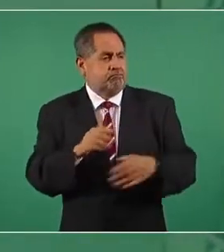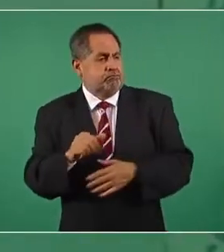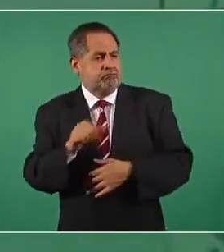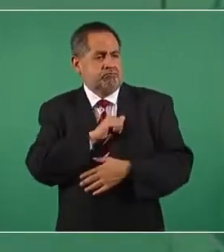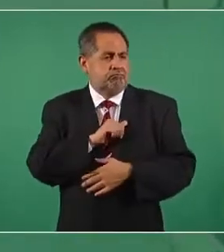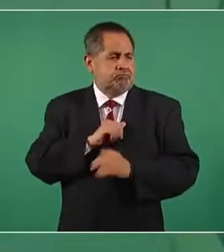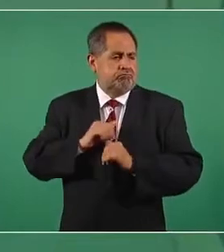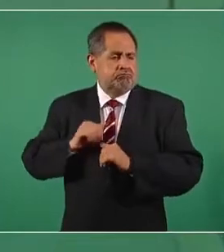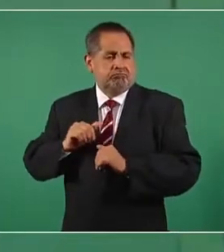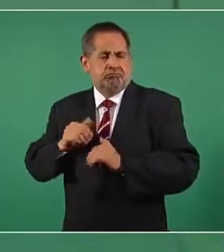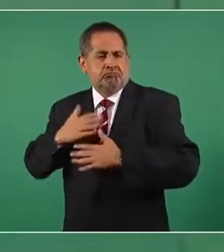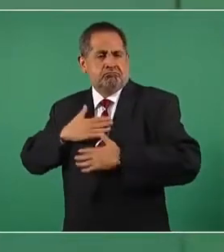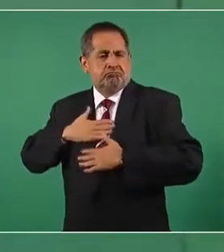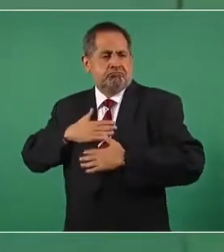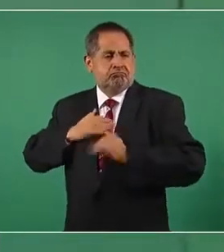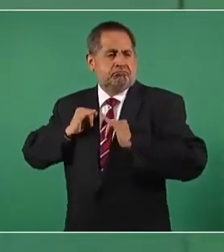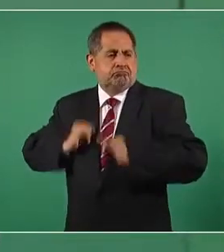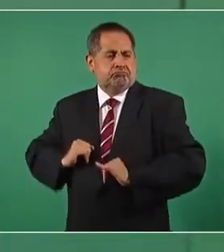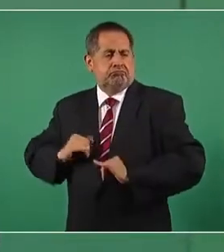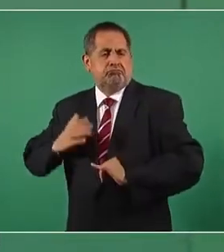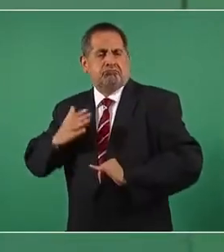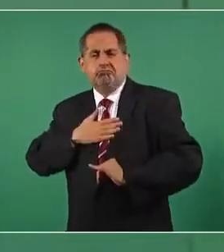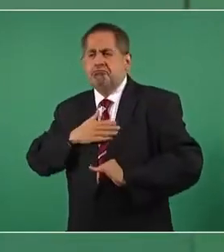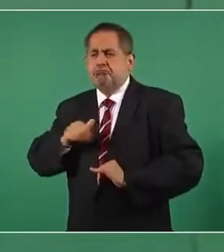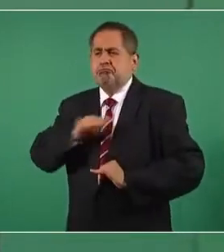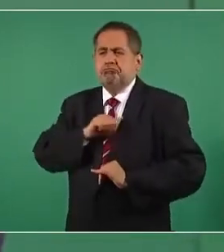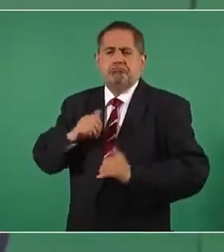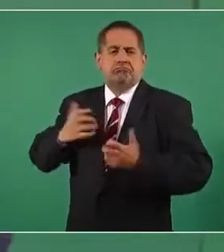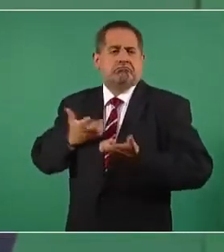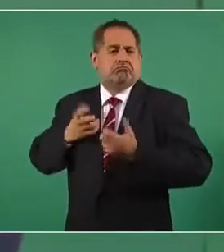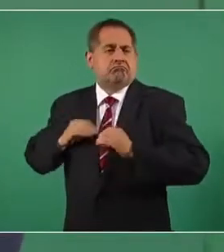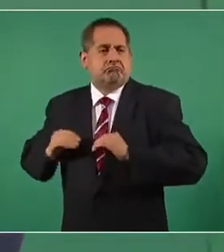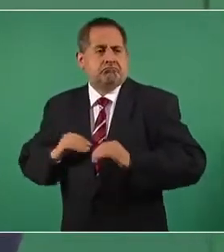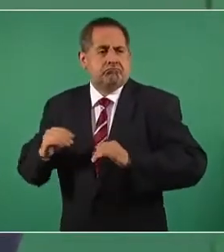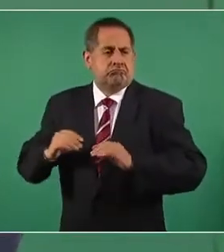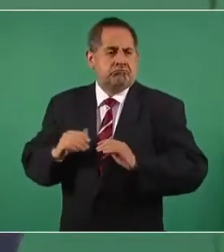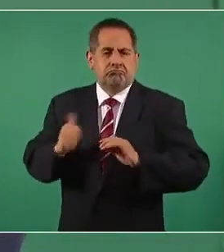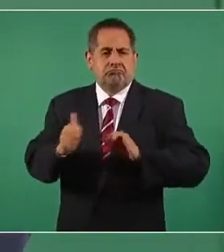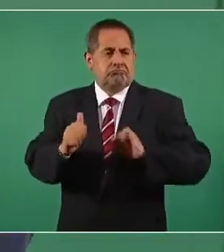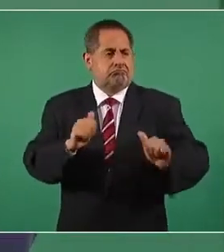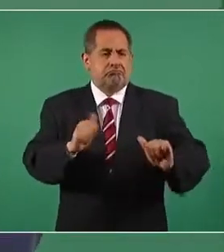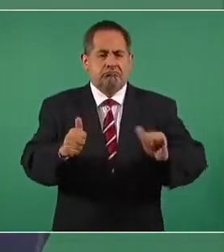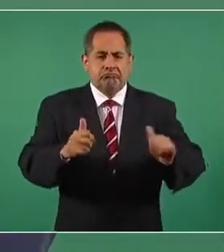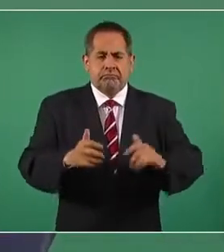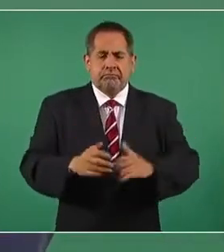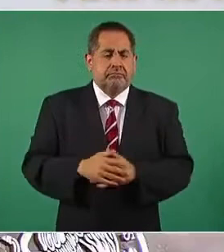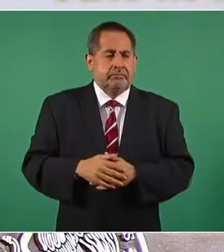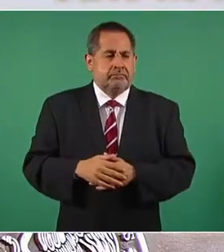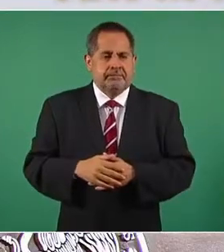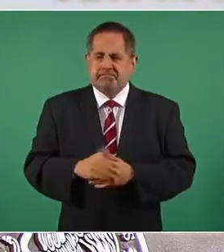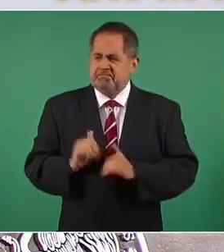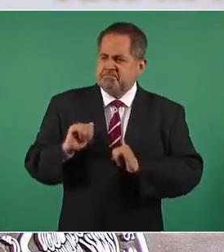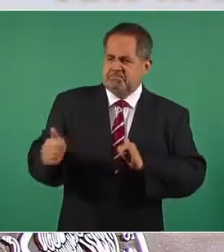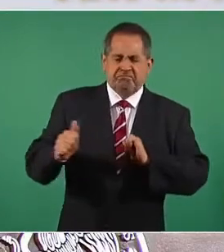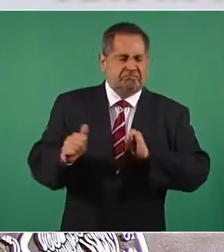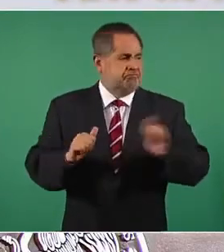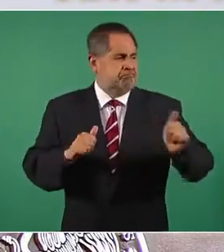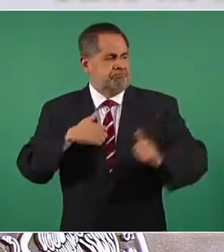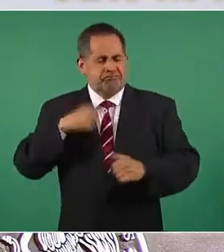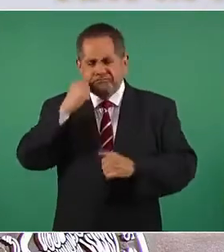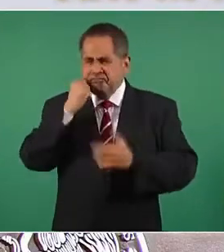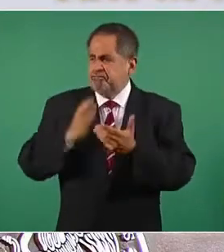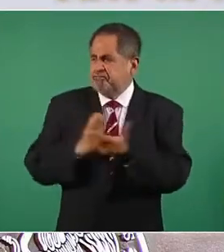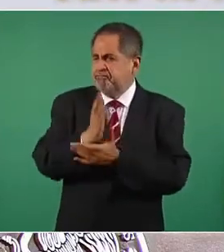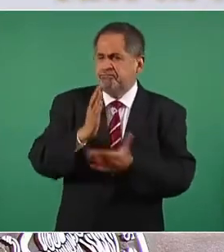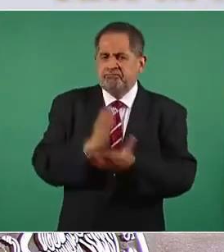el salir adelante sin escrúpulos morales